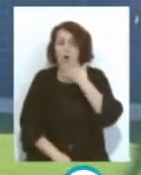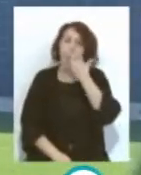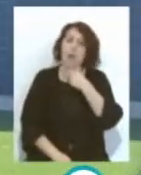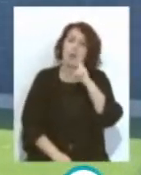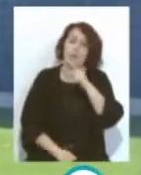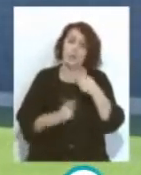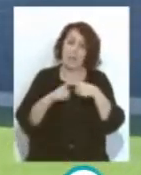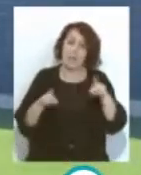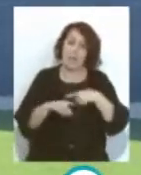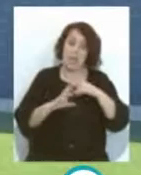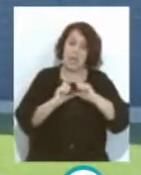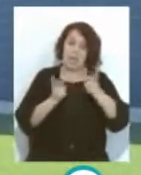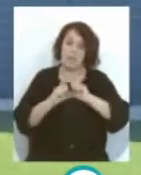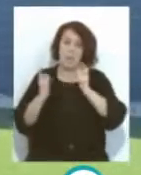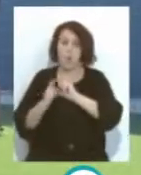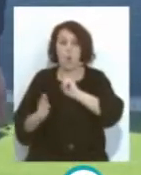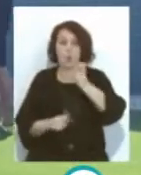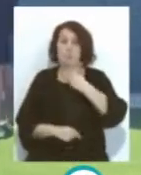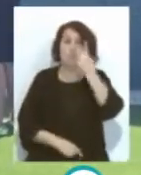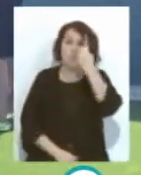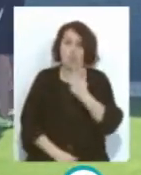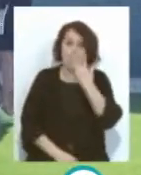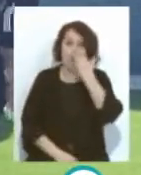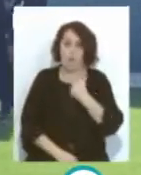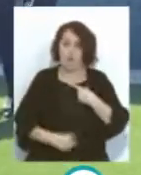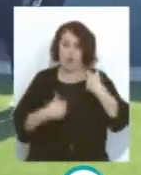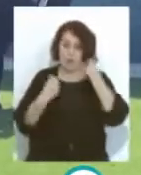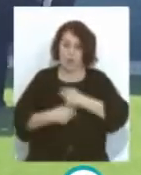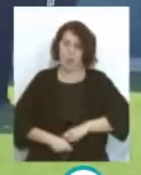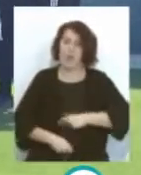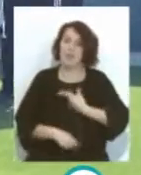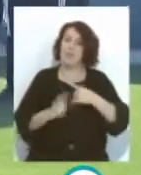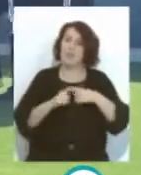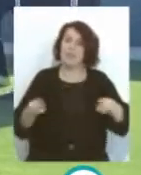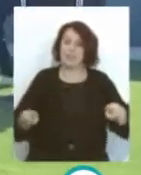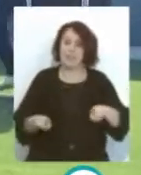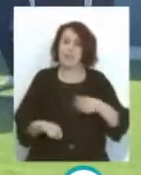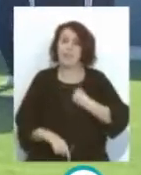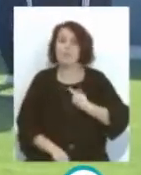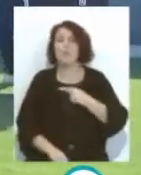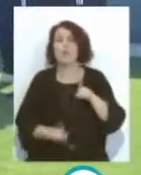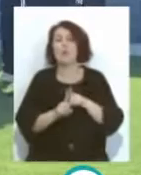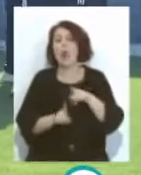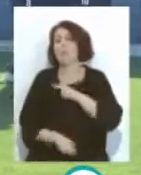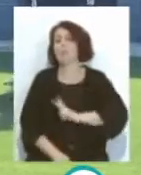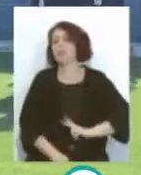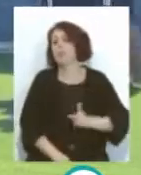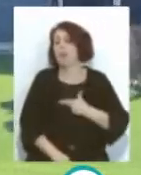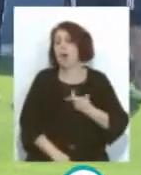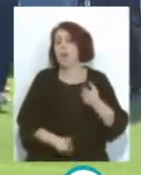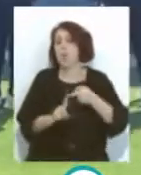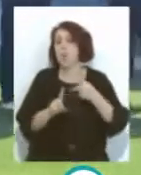diferentes De un equipo Y otro Y después hay un color De un peto Diferente Que es el comodín Que cuando